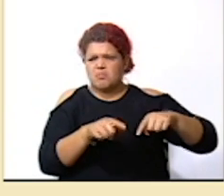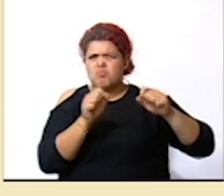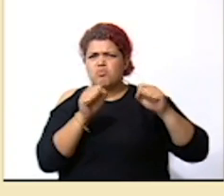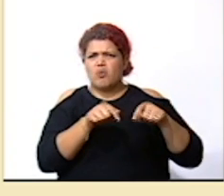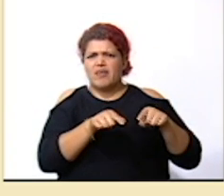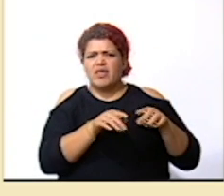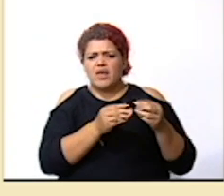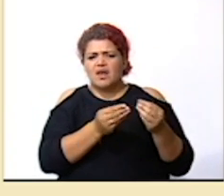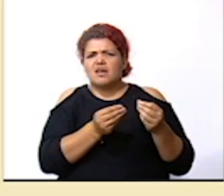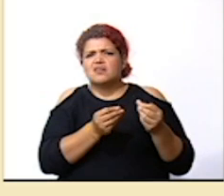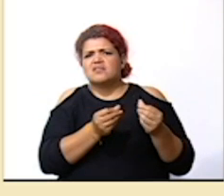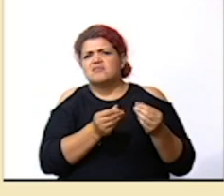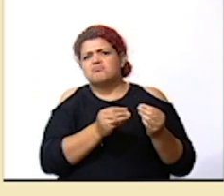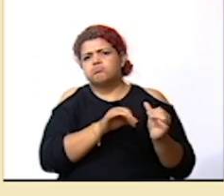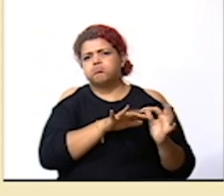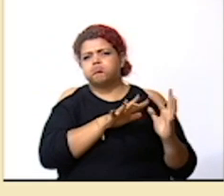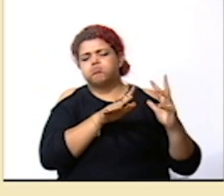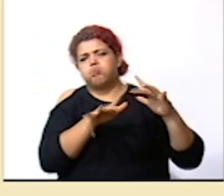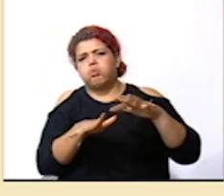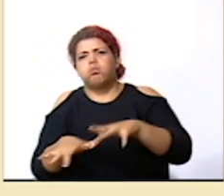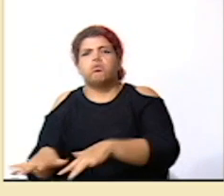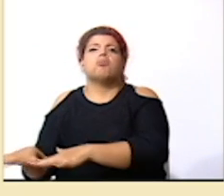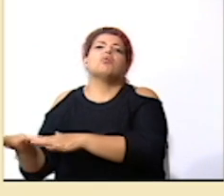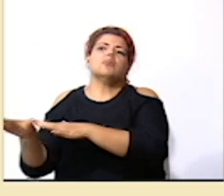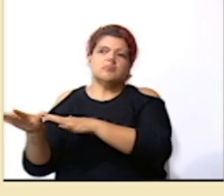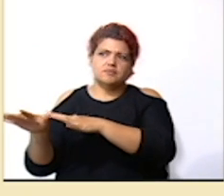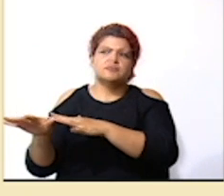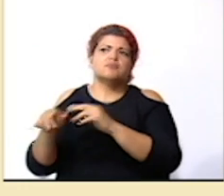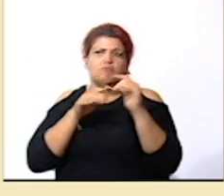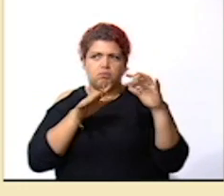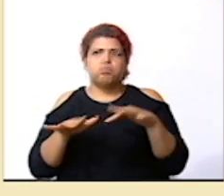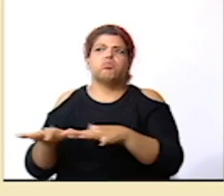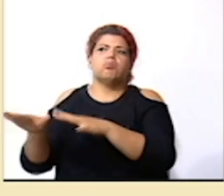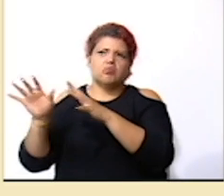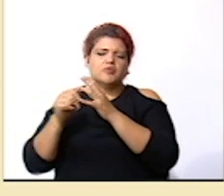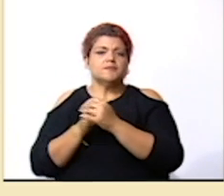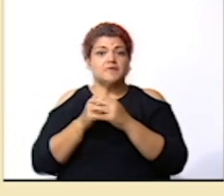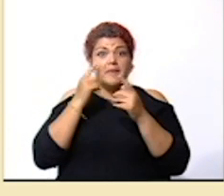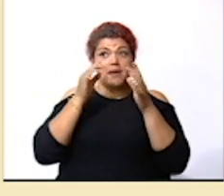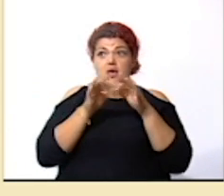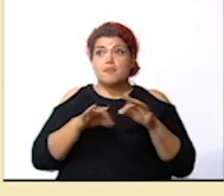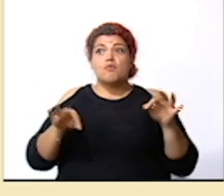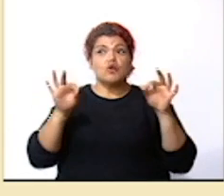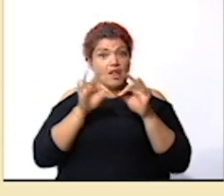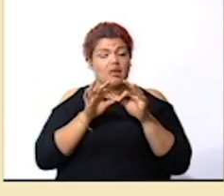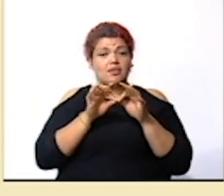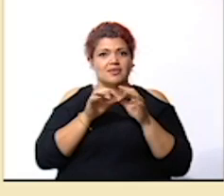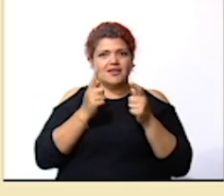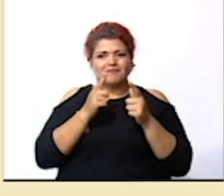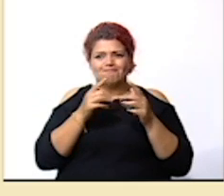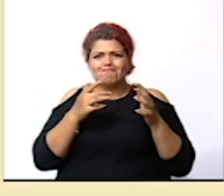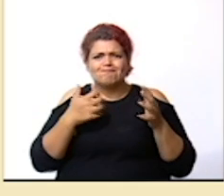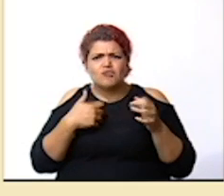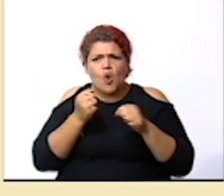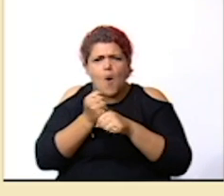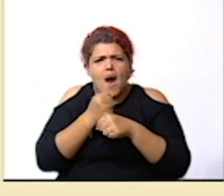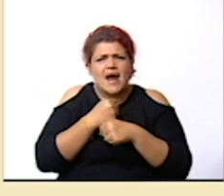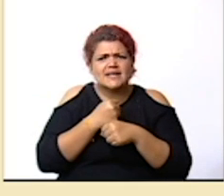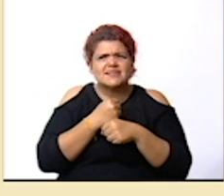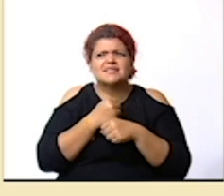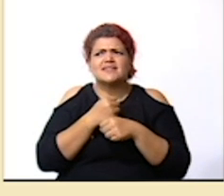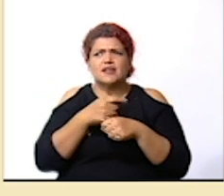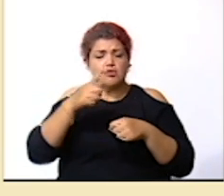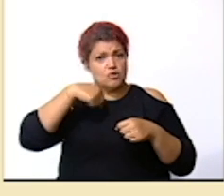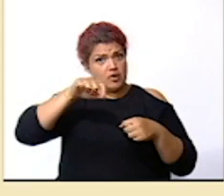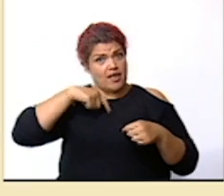podría provocarse un deslizamiento algo muy importante que entre las acciones que tenemos es que